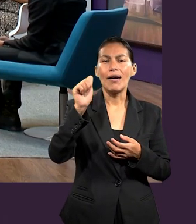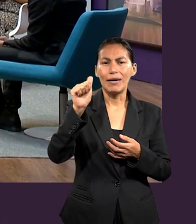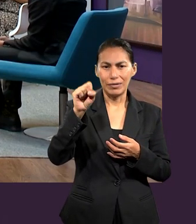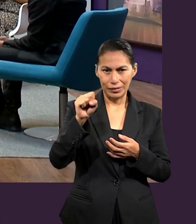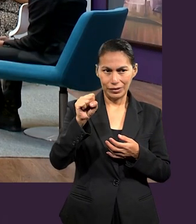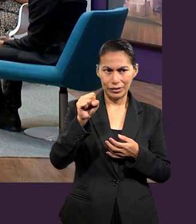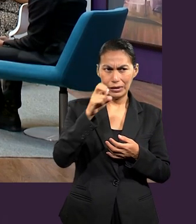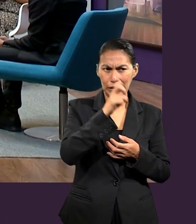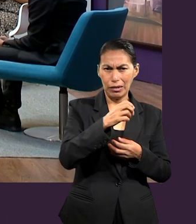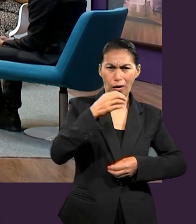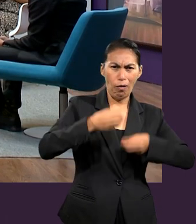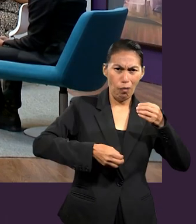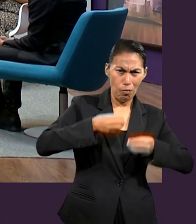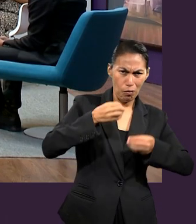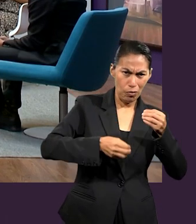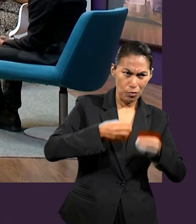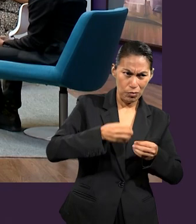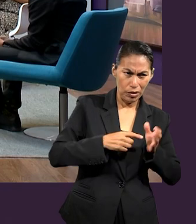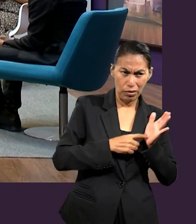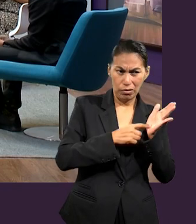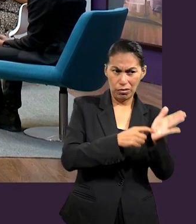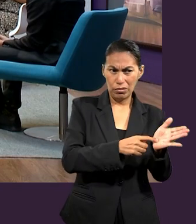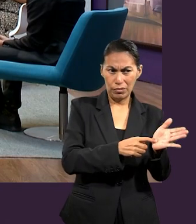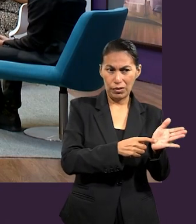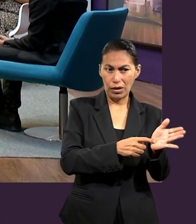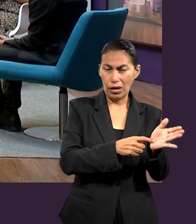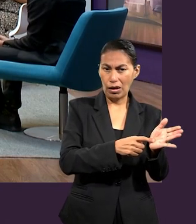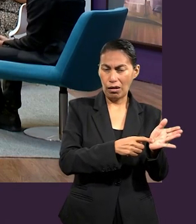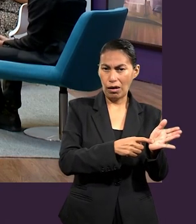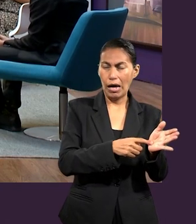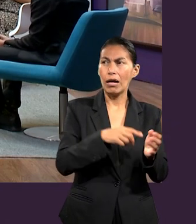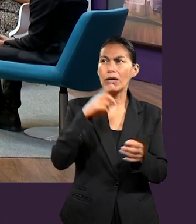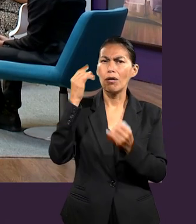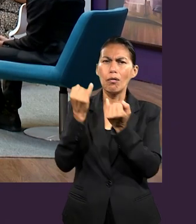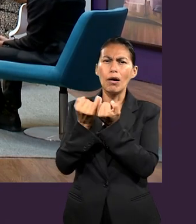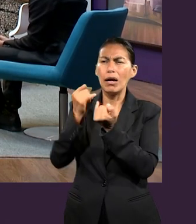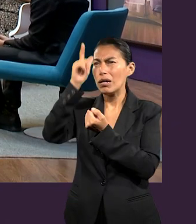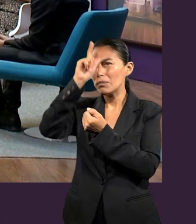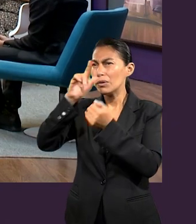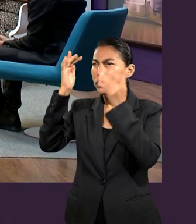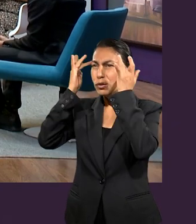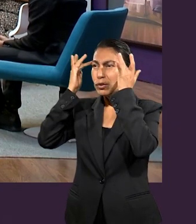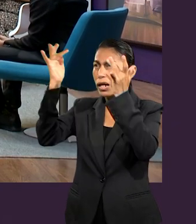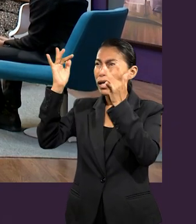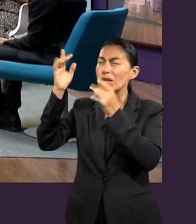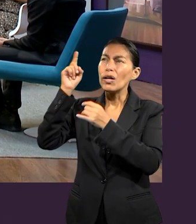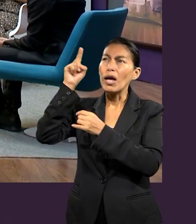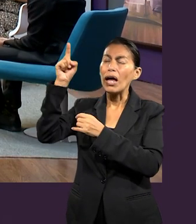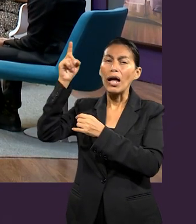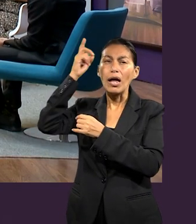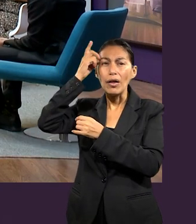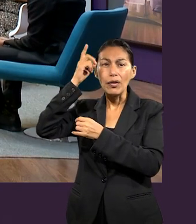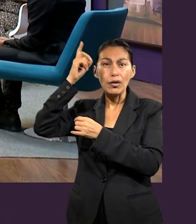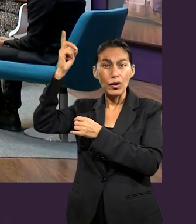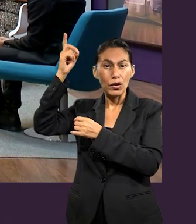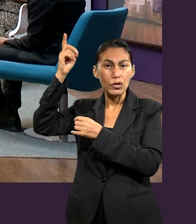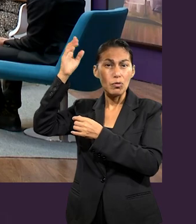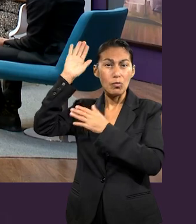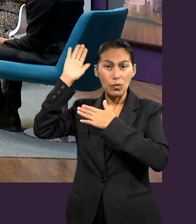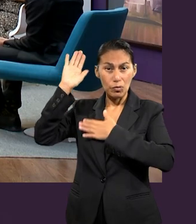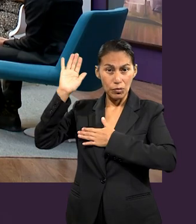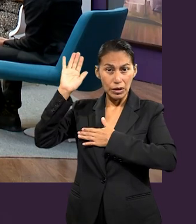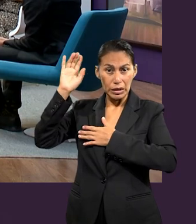garantía de que él dio su palabra y lo va a cumplir. Así que quise hacer esa